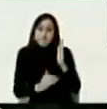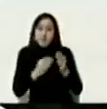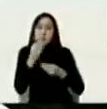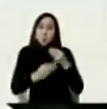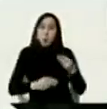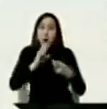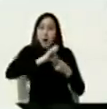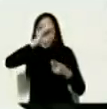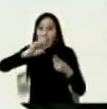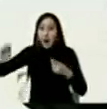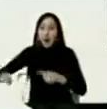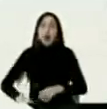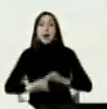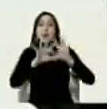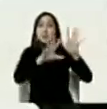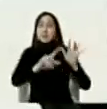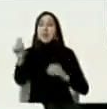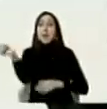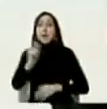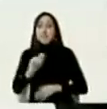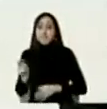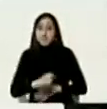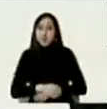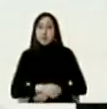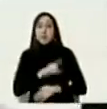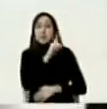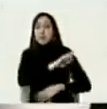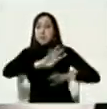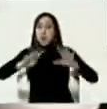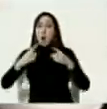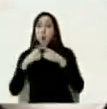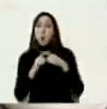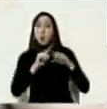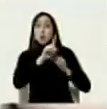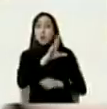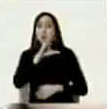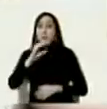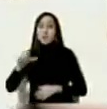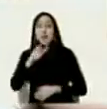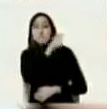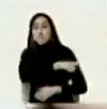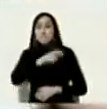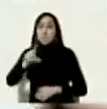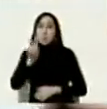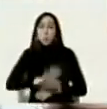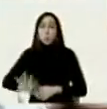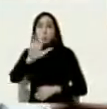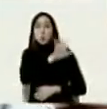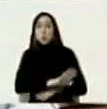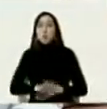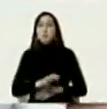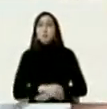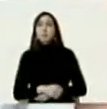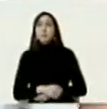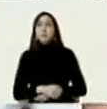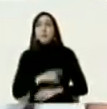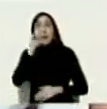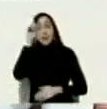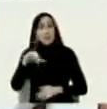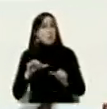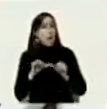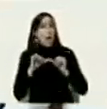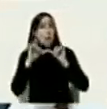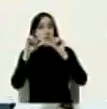los últimos 10 meses 19 casos por 100.000 habitantes y además mantenemos